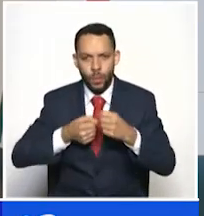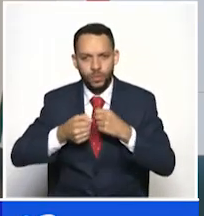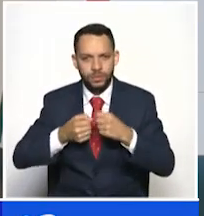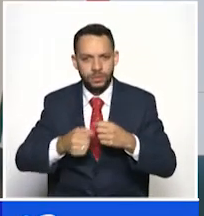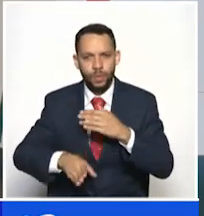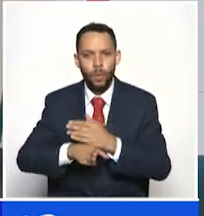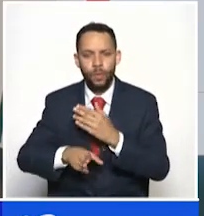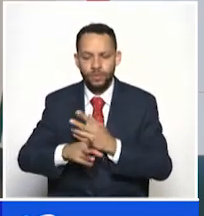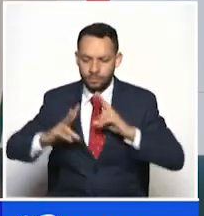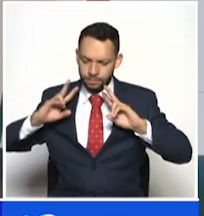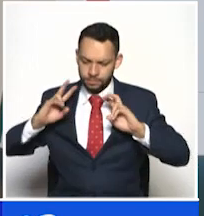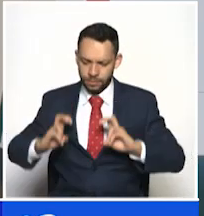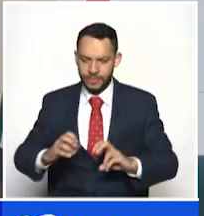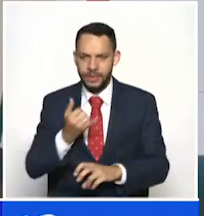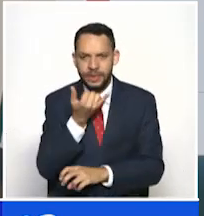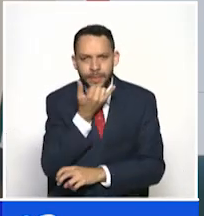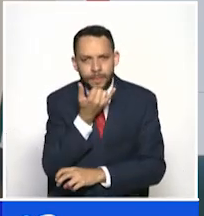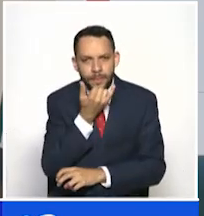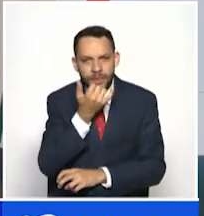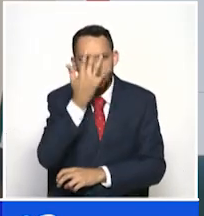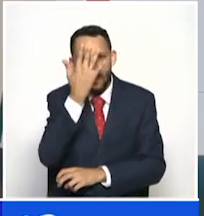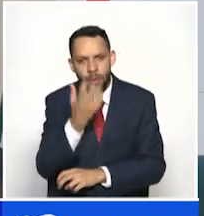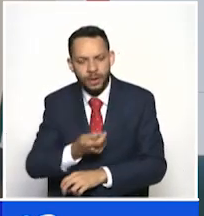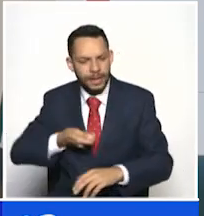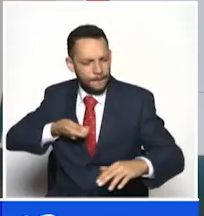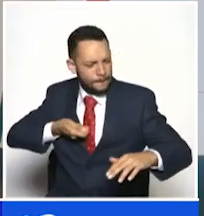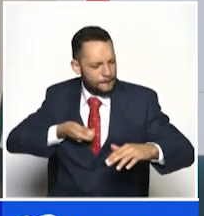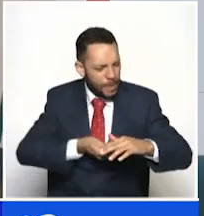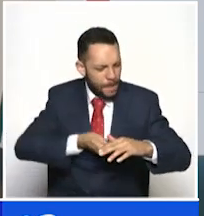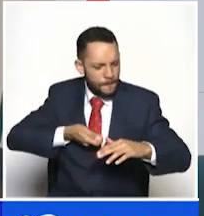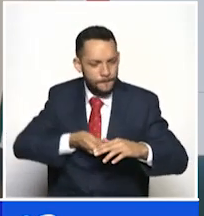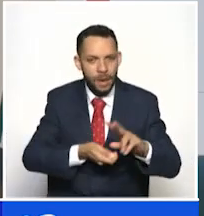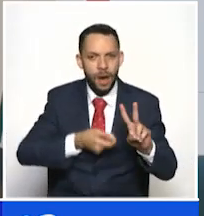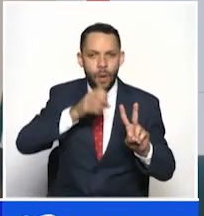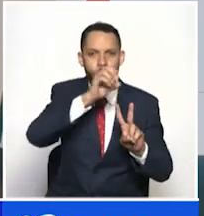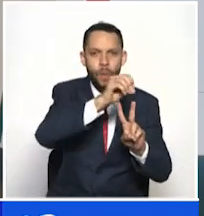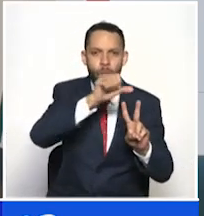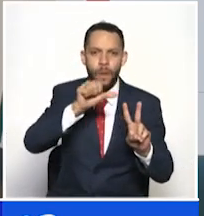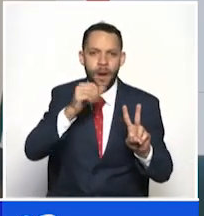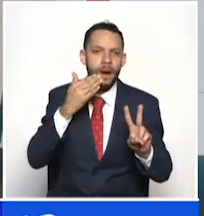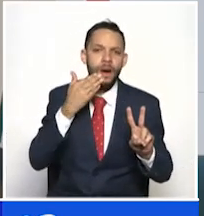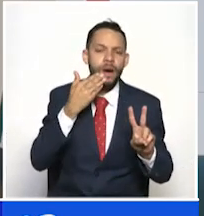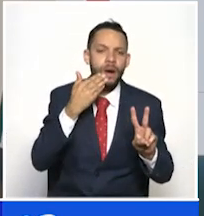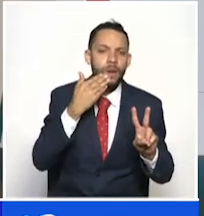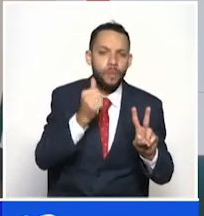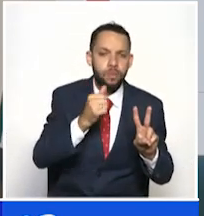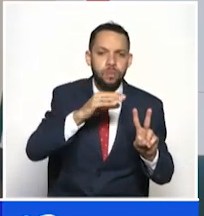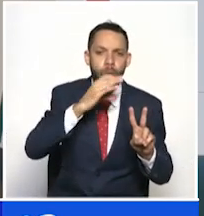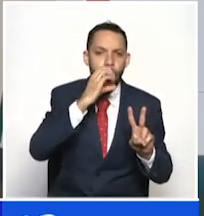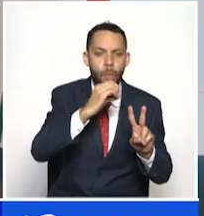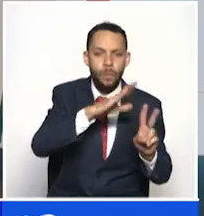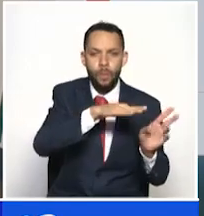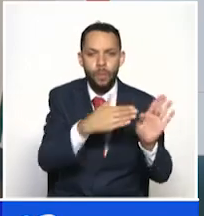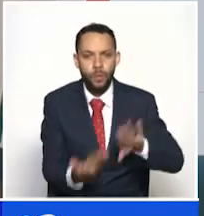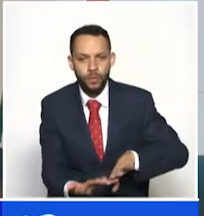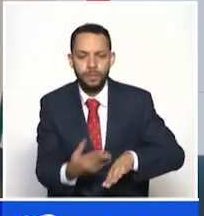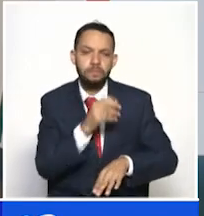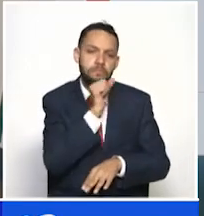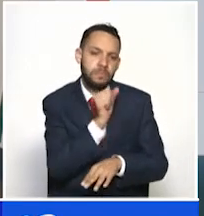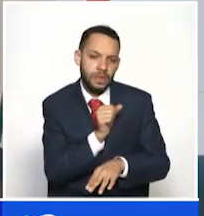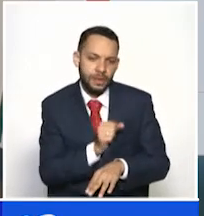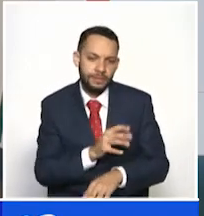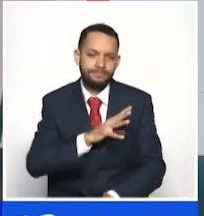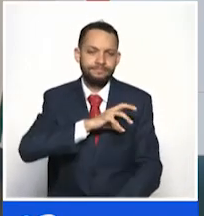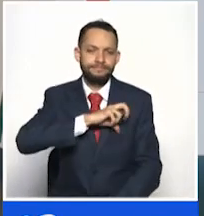autoridades tratan de esclarecer cuáles fueron las principales causas de la muerte de estos dos adultos mayores. Lamentable